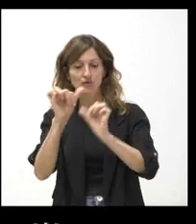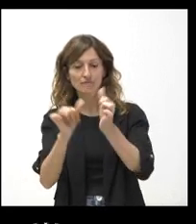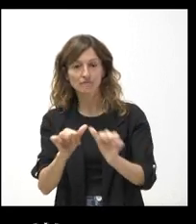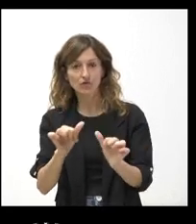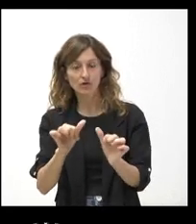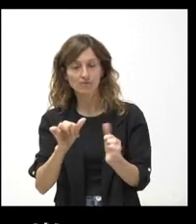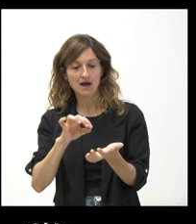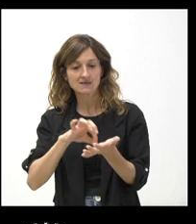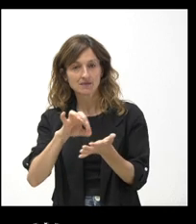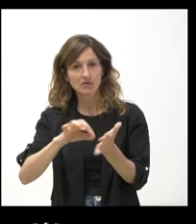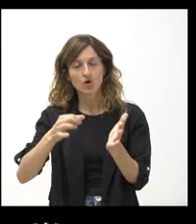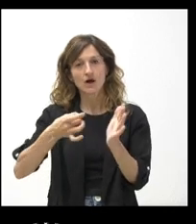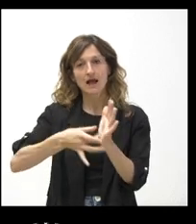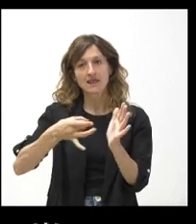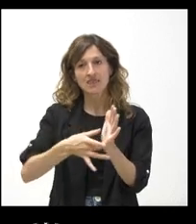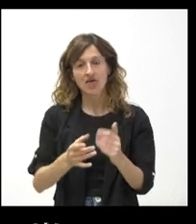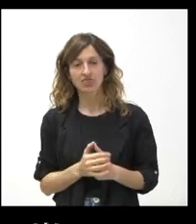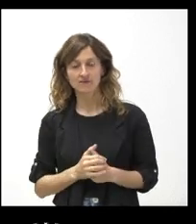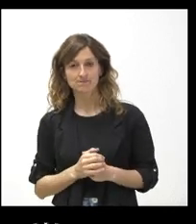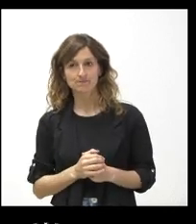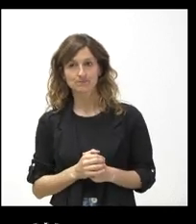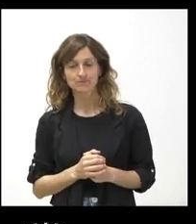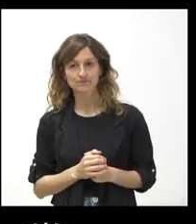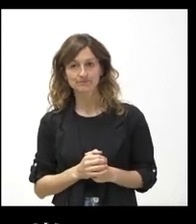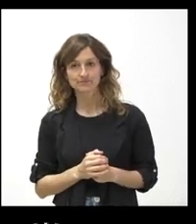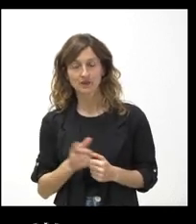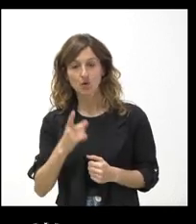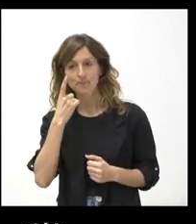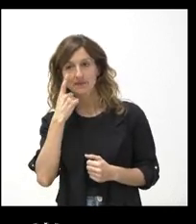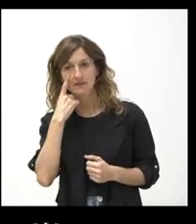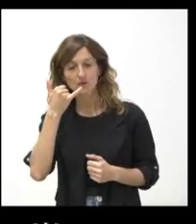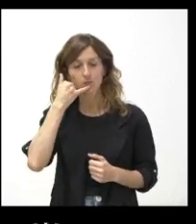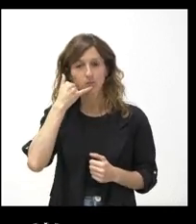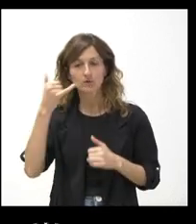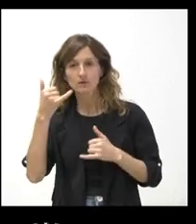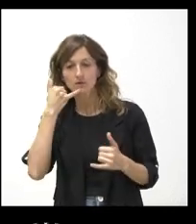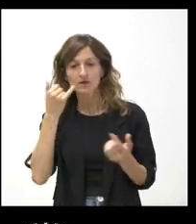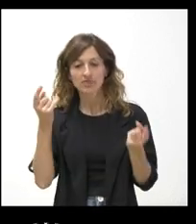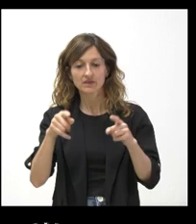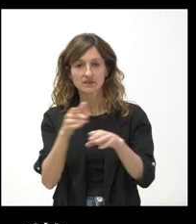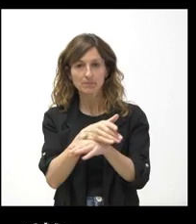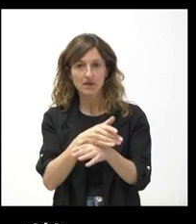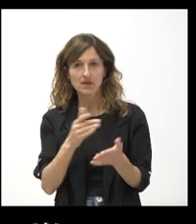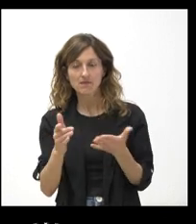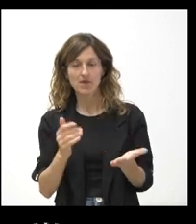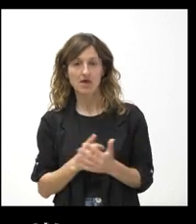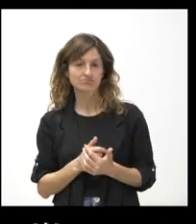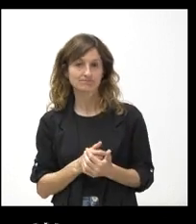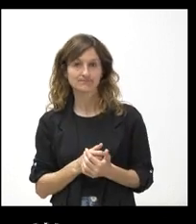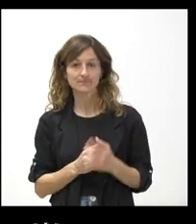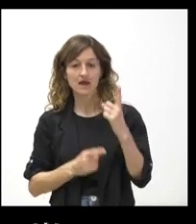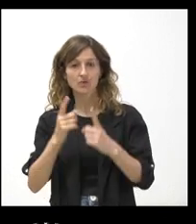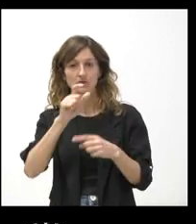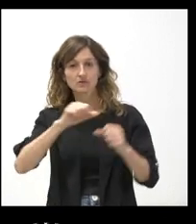prestando mayor calidad, digamos, y no tener que estar pendiente del teléfono para esa cita previa, que, sobre todo, a algunas